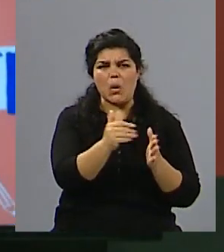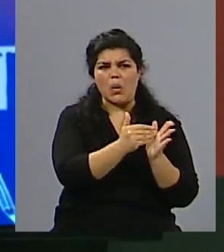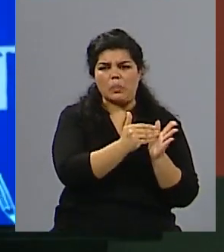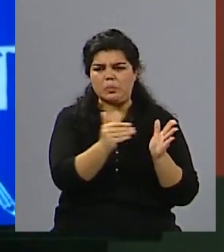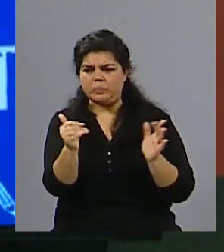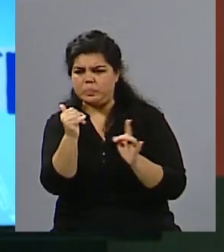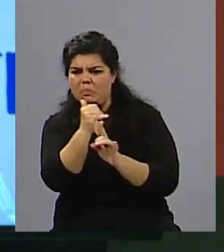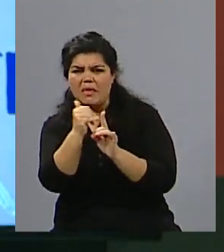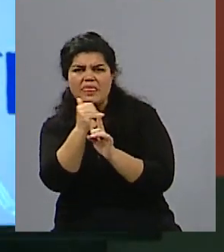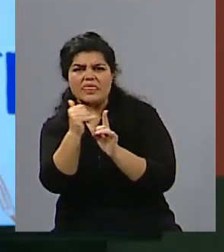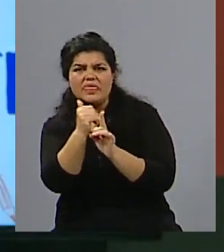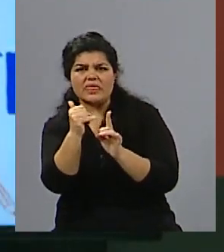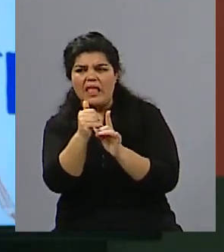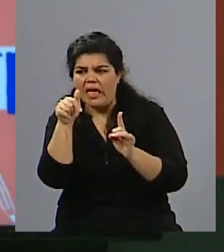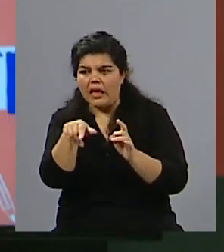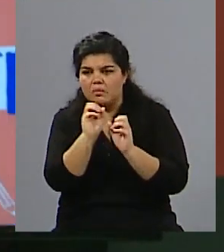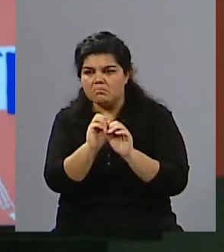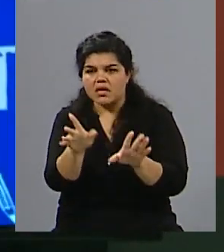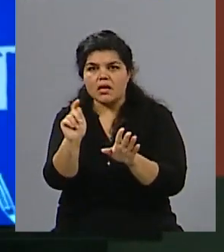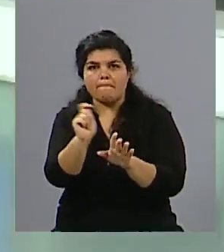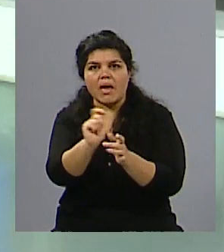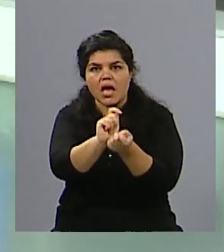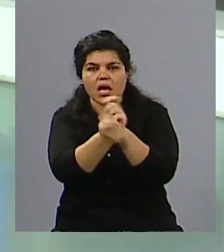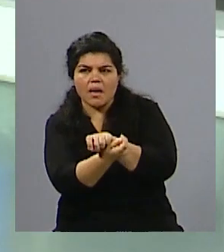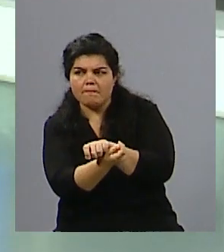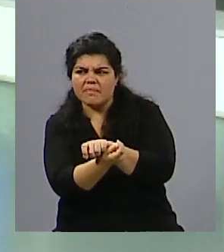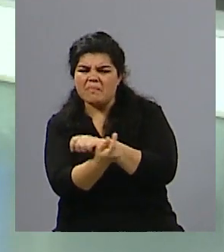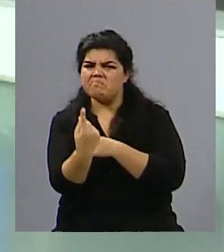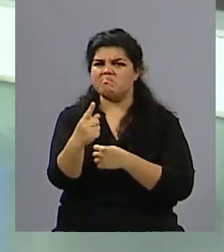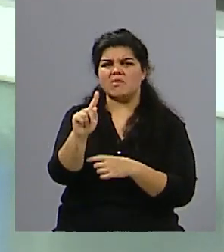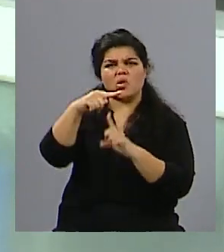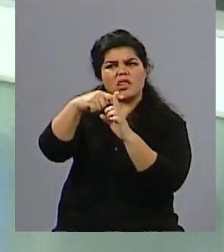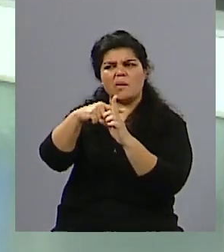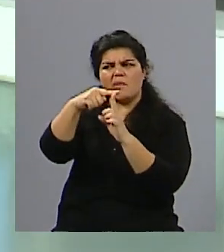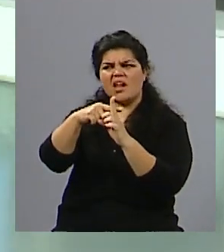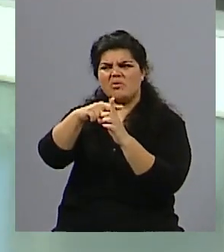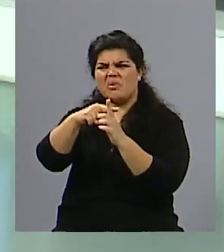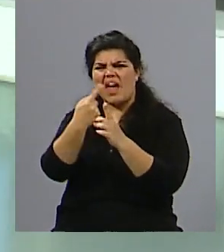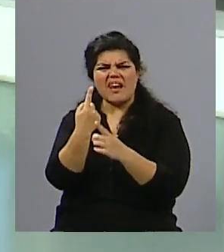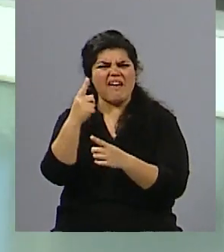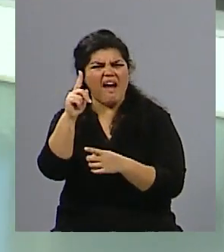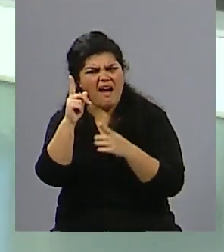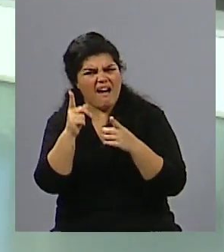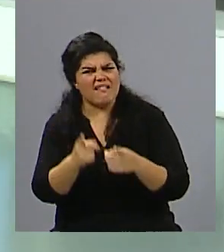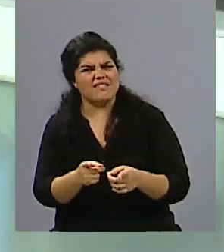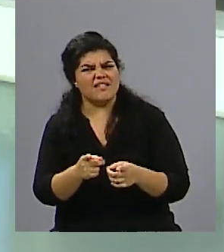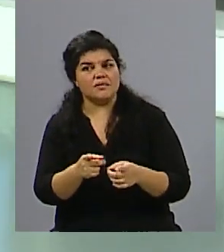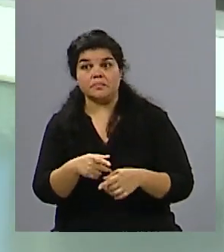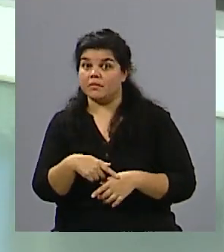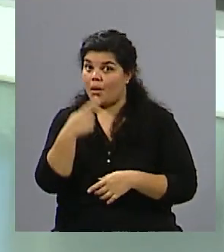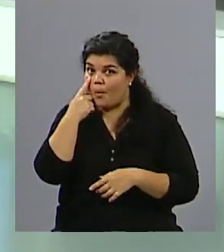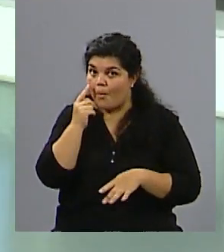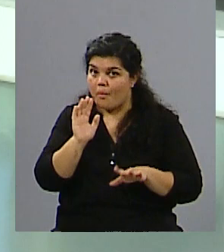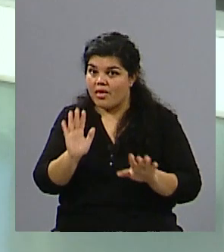junio, con temperaturas que todavía no son las de junio. No entendemos, no entendemos qué está pasando. Pero ojo que viene un fin de semana frío